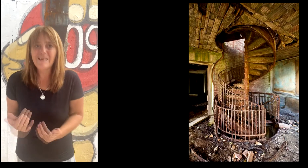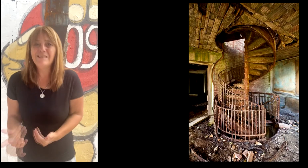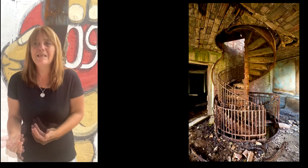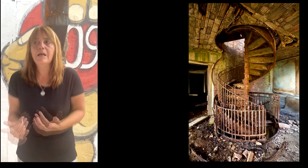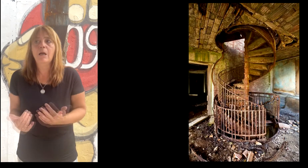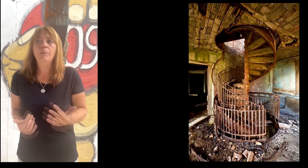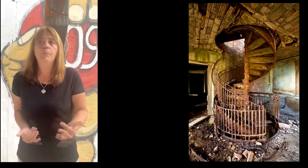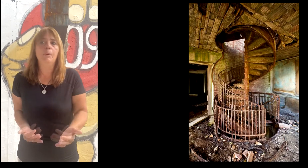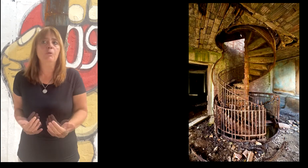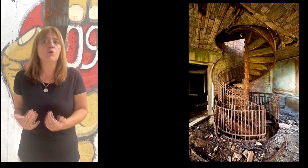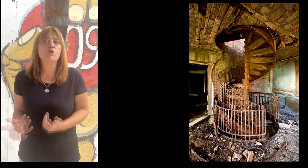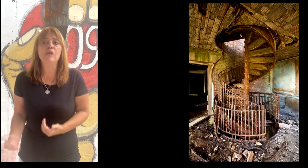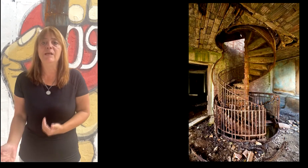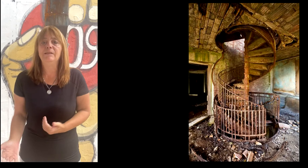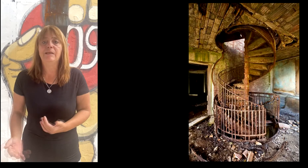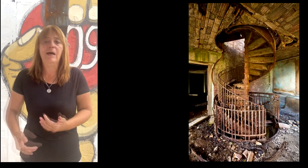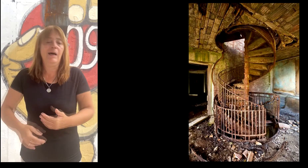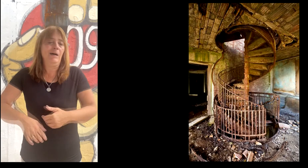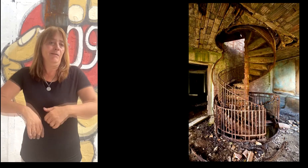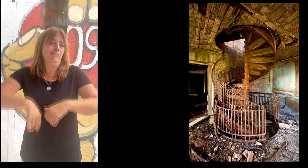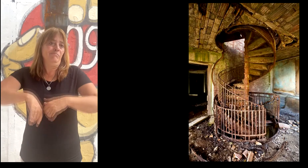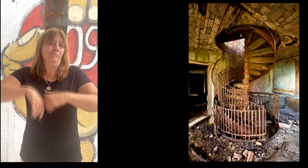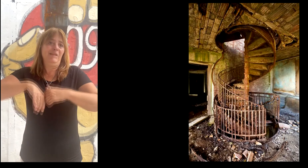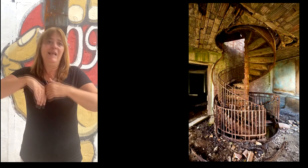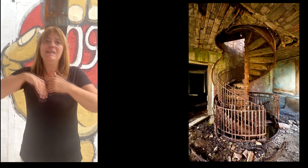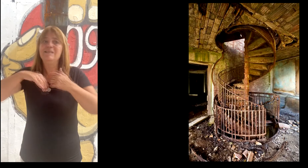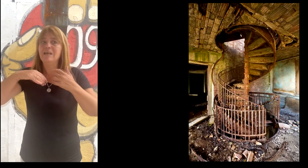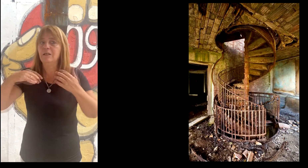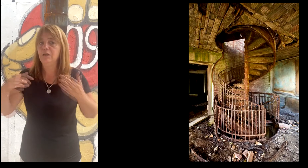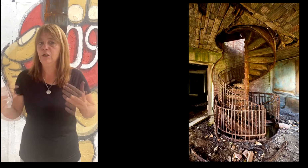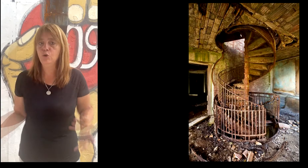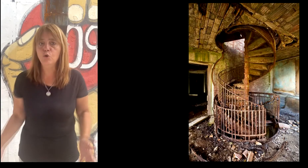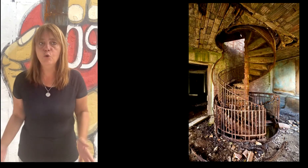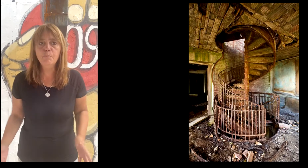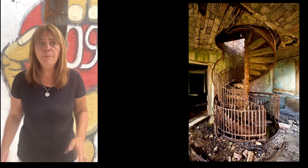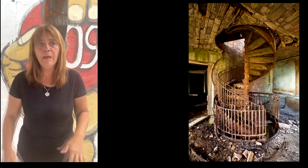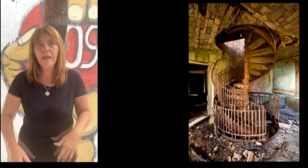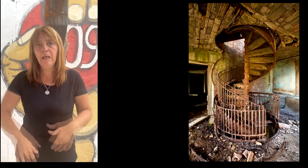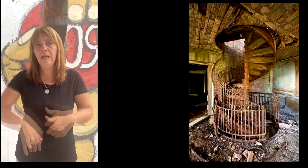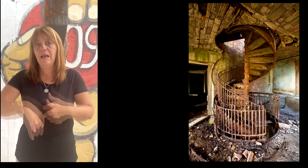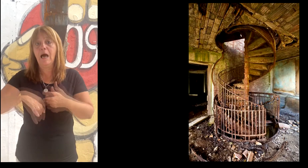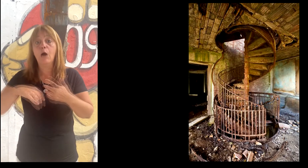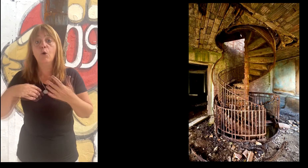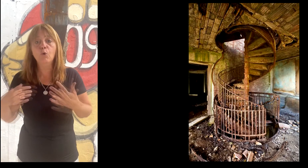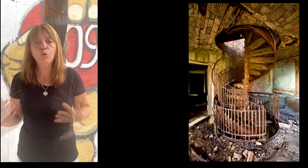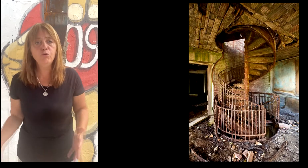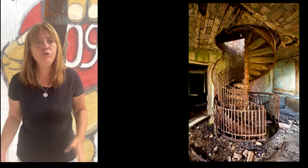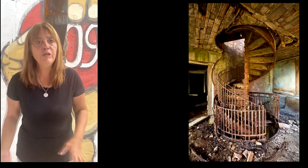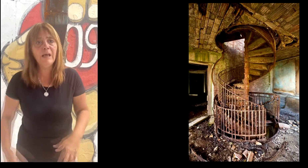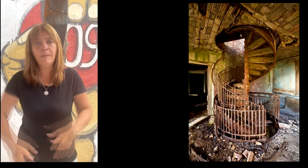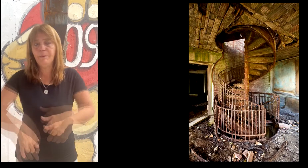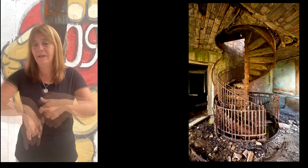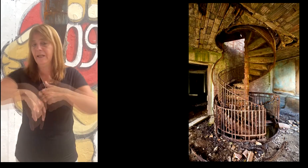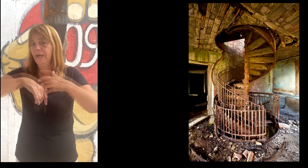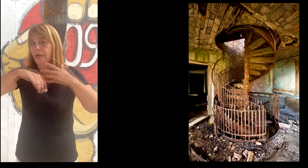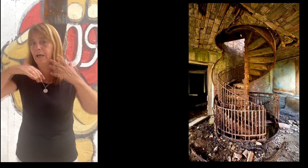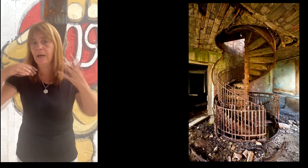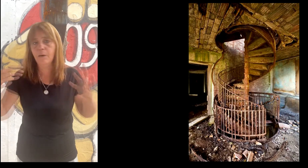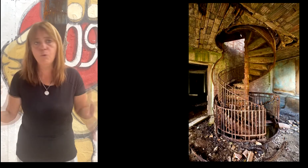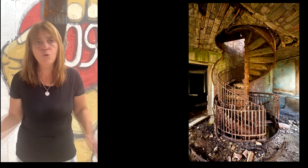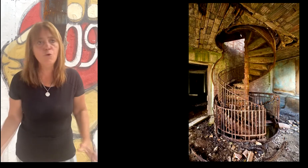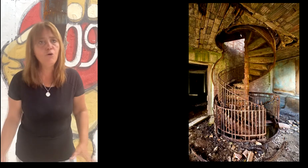compra unas escaleras para Antel, que cada una de ellas tenía un costo de 2.380